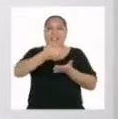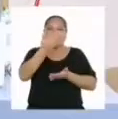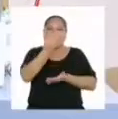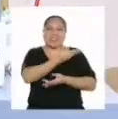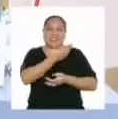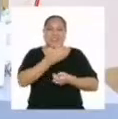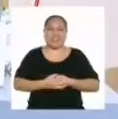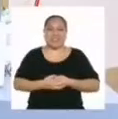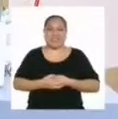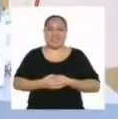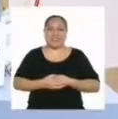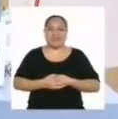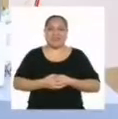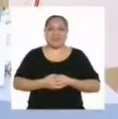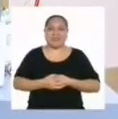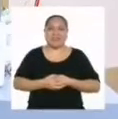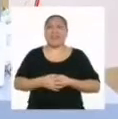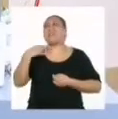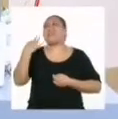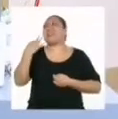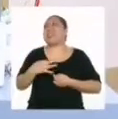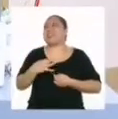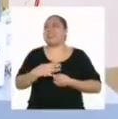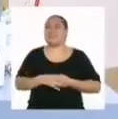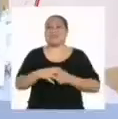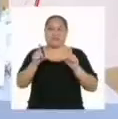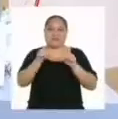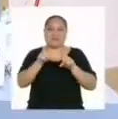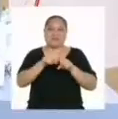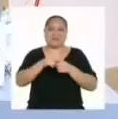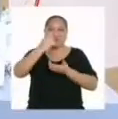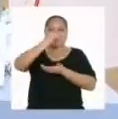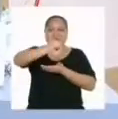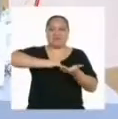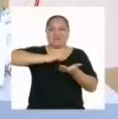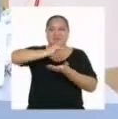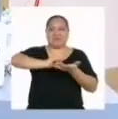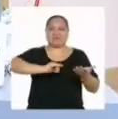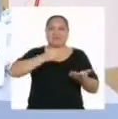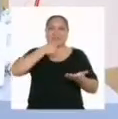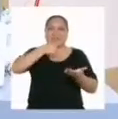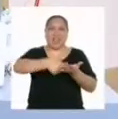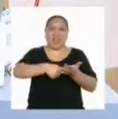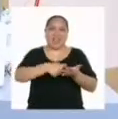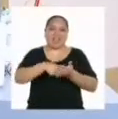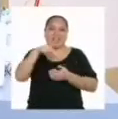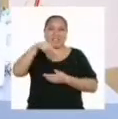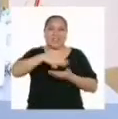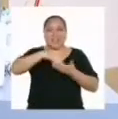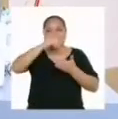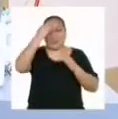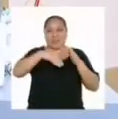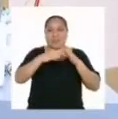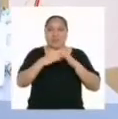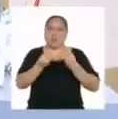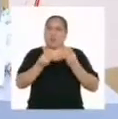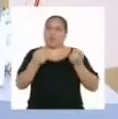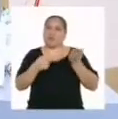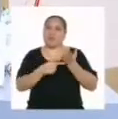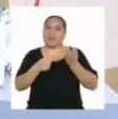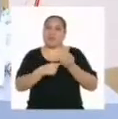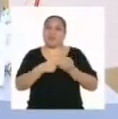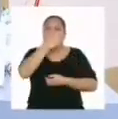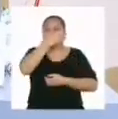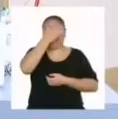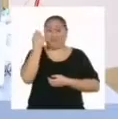ahí? Es cierto, también nos mandan cartas físicas a Aprendo en Casa, pero con tanta tecnología lo